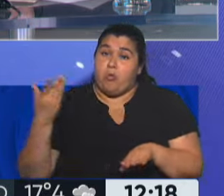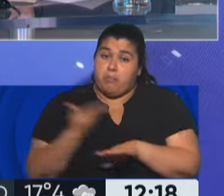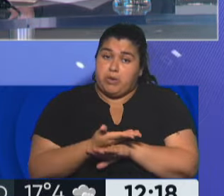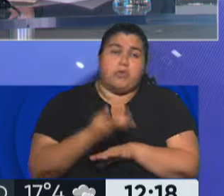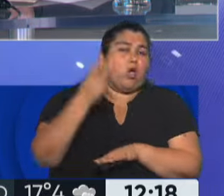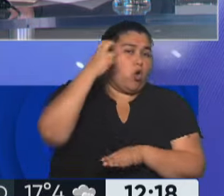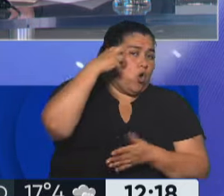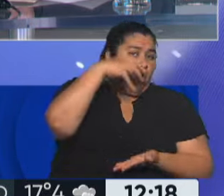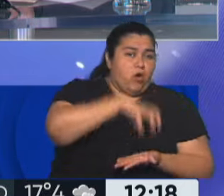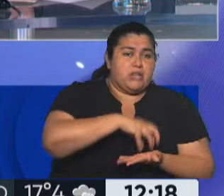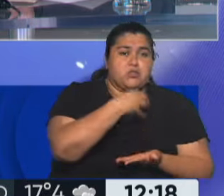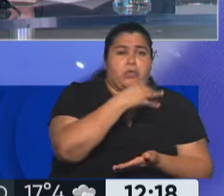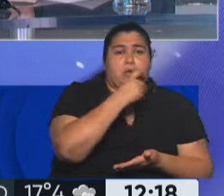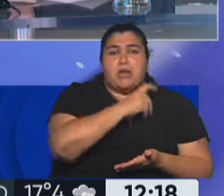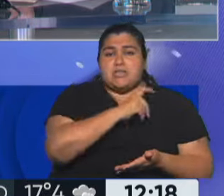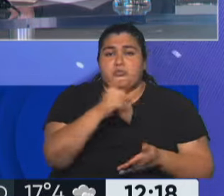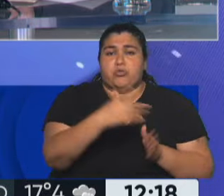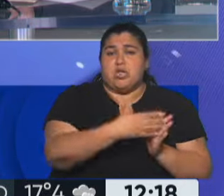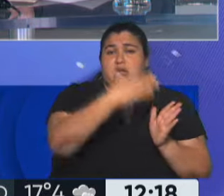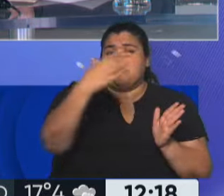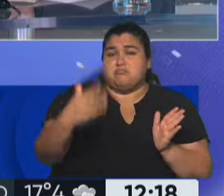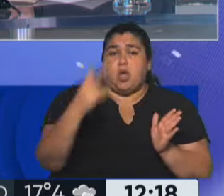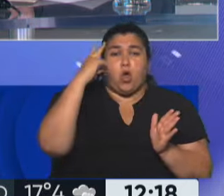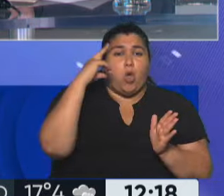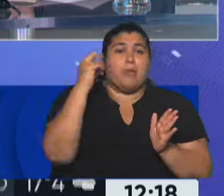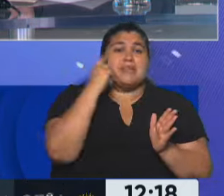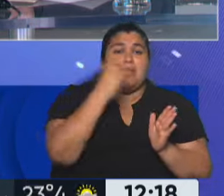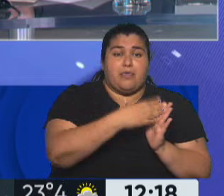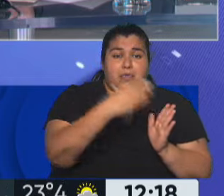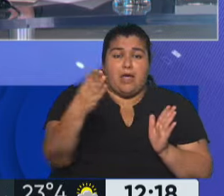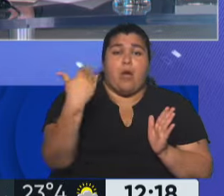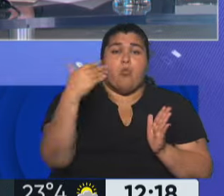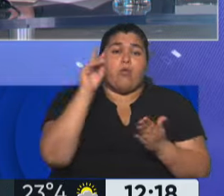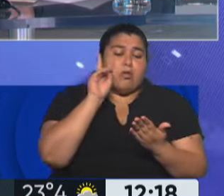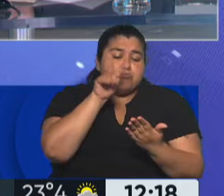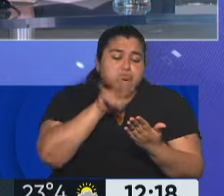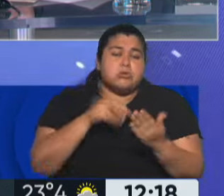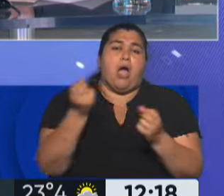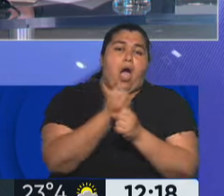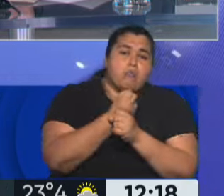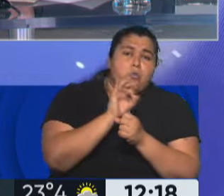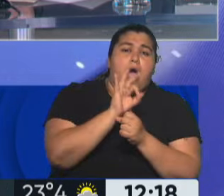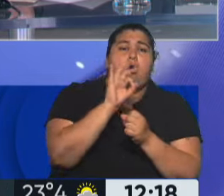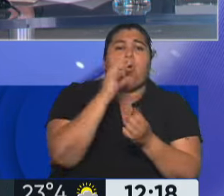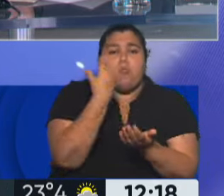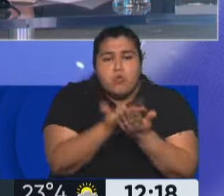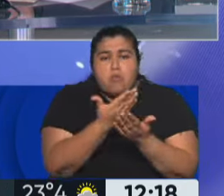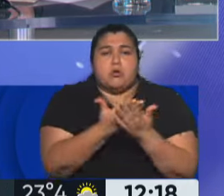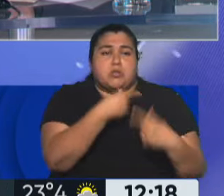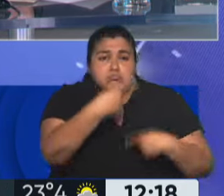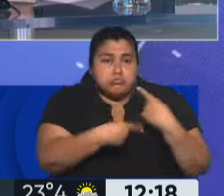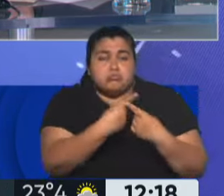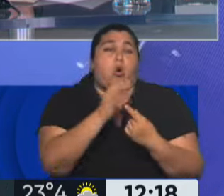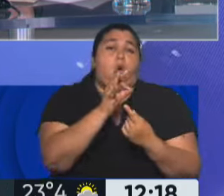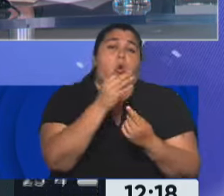tendrá 90 días para poder rechazar o aprobar esa iniciativa. 90